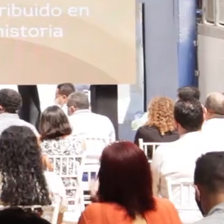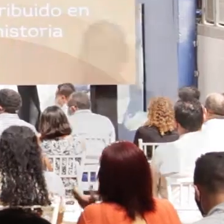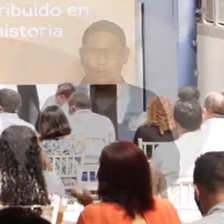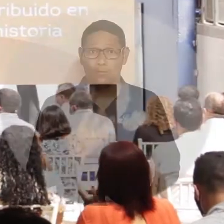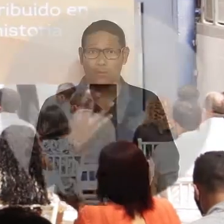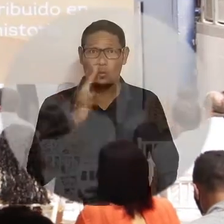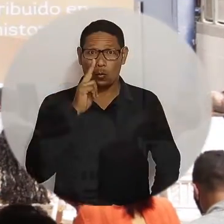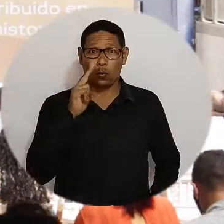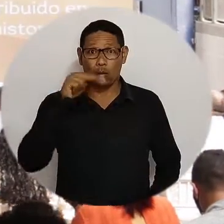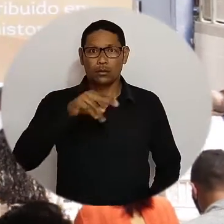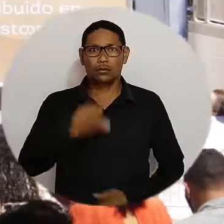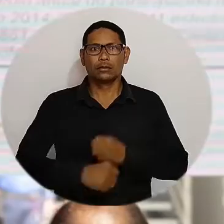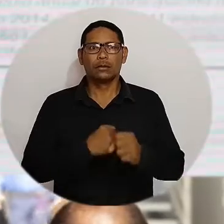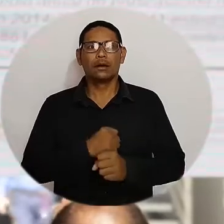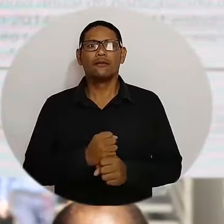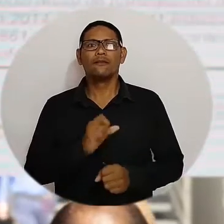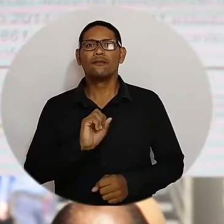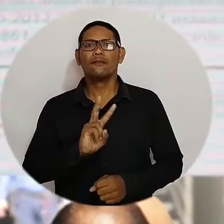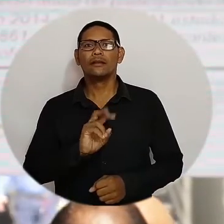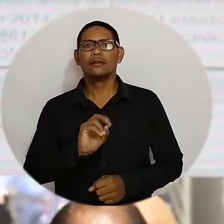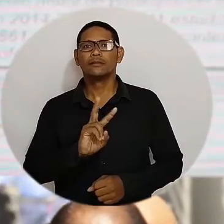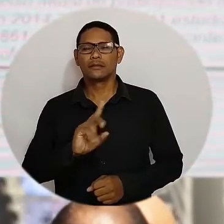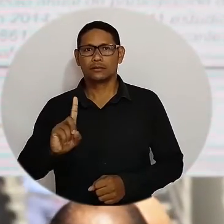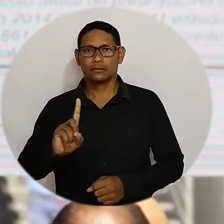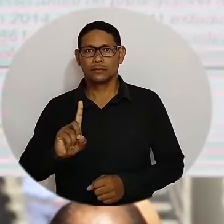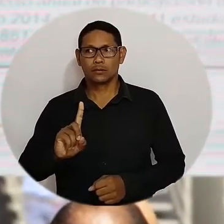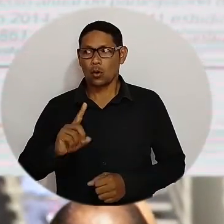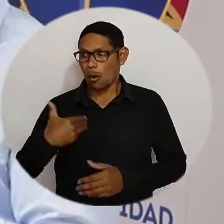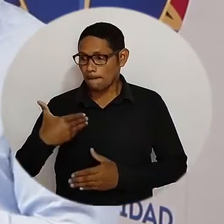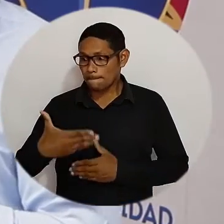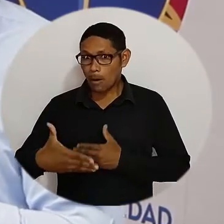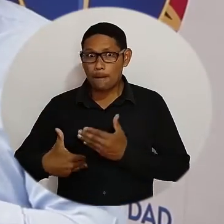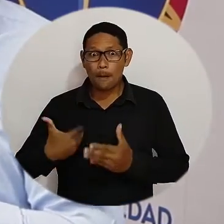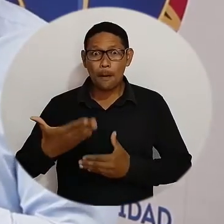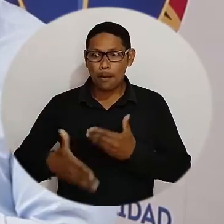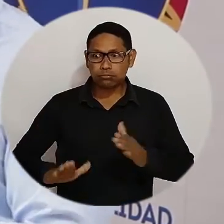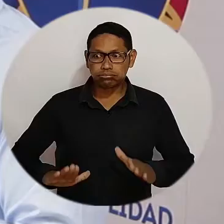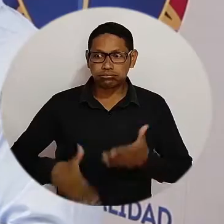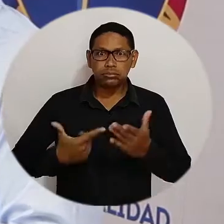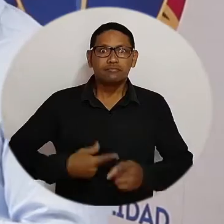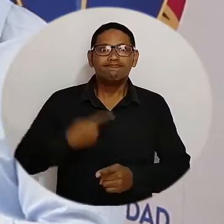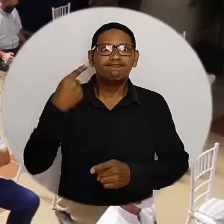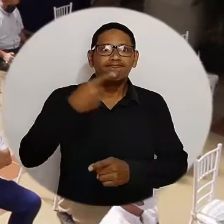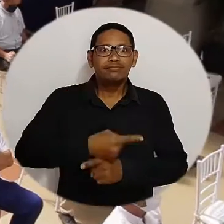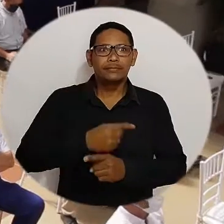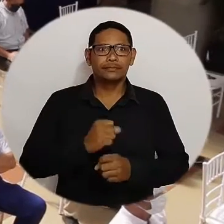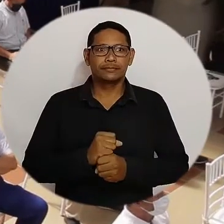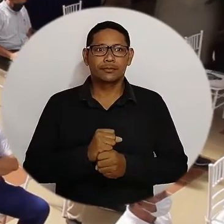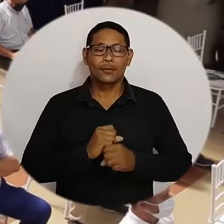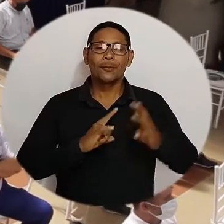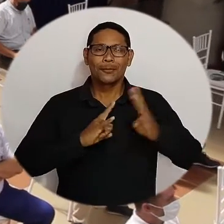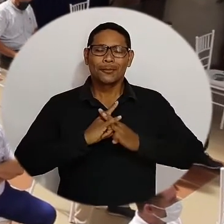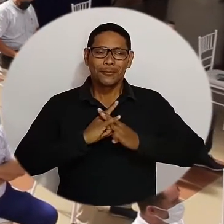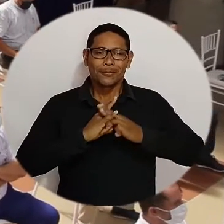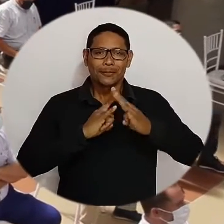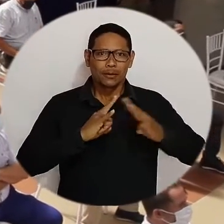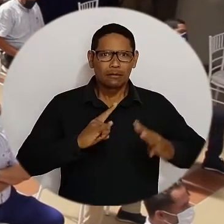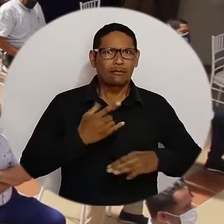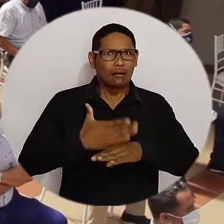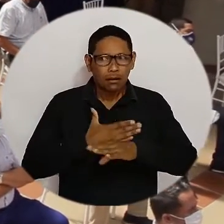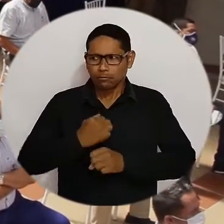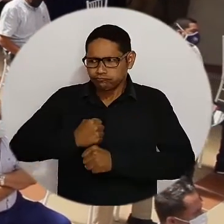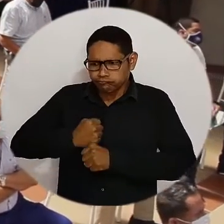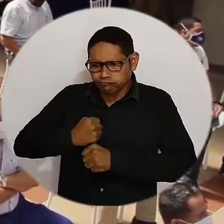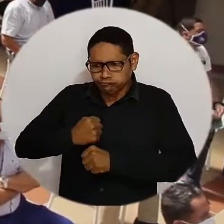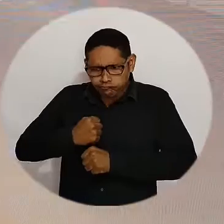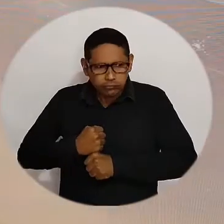El 4 de junio de 2021 se vio materializado un proceso de mejoramiento continuo sobre el cual la Universidad del Magdalena ha